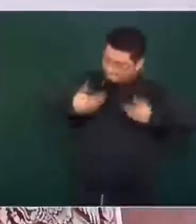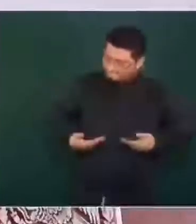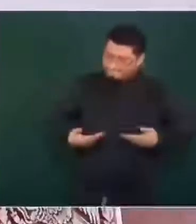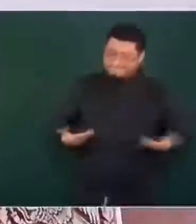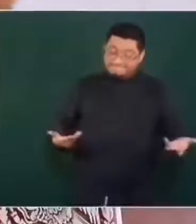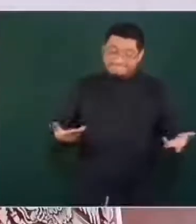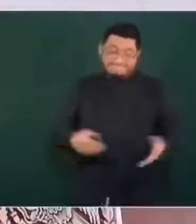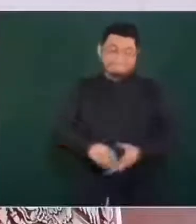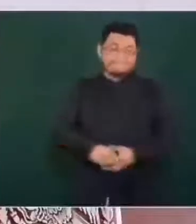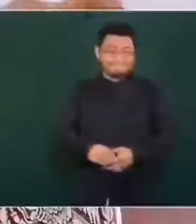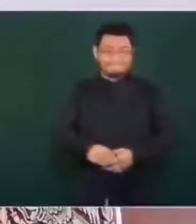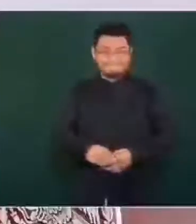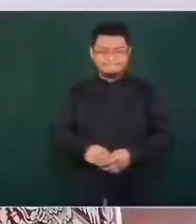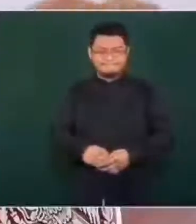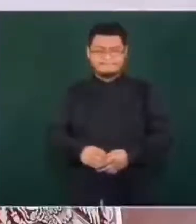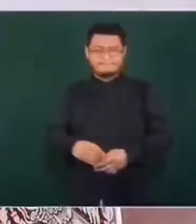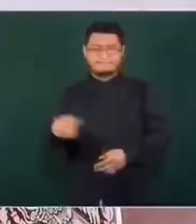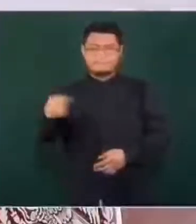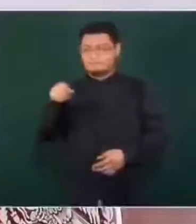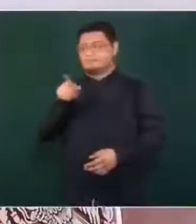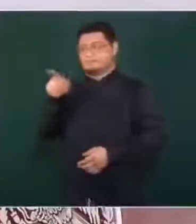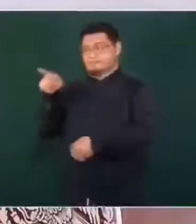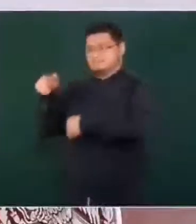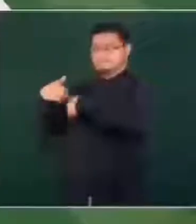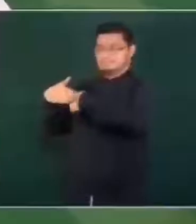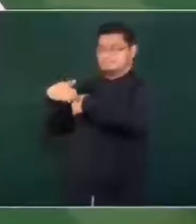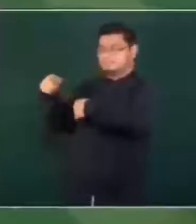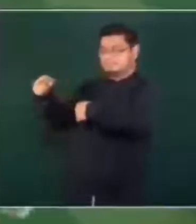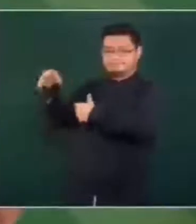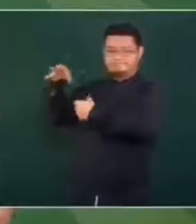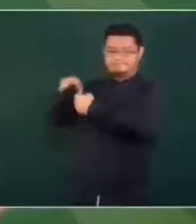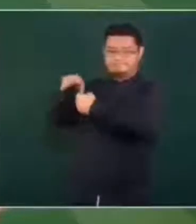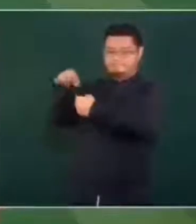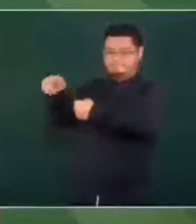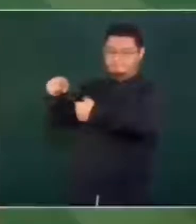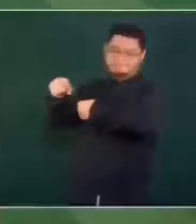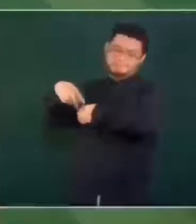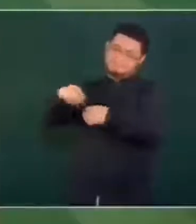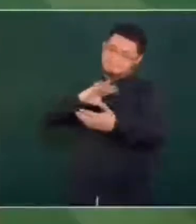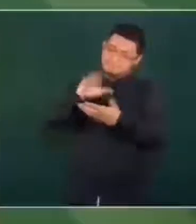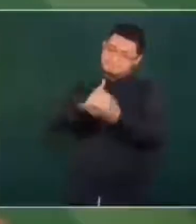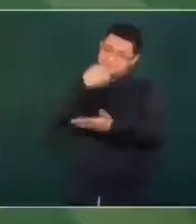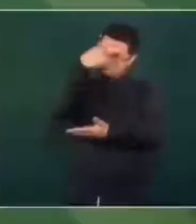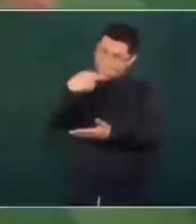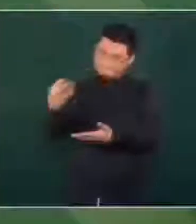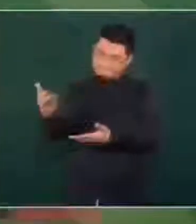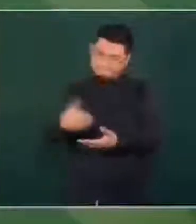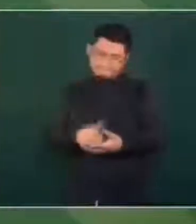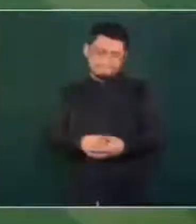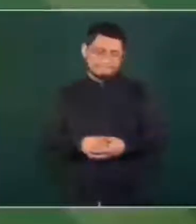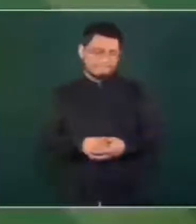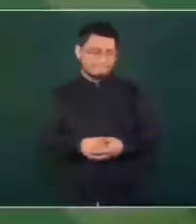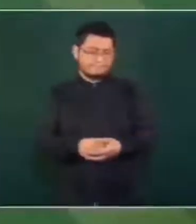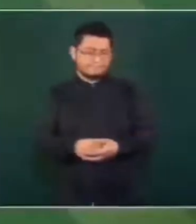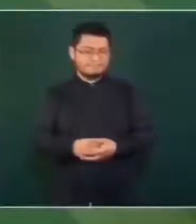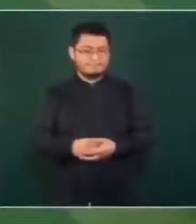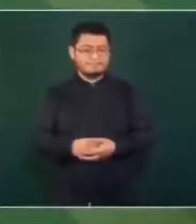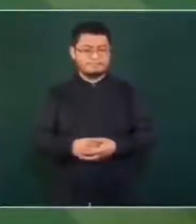porque estaba de por medio de la elección en la Ciudad de México. Entonces, termina el acto,